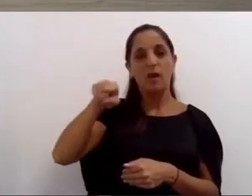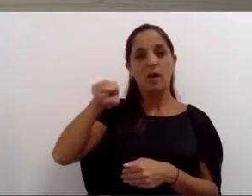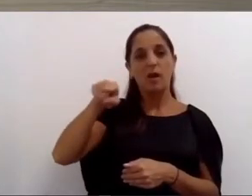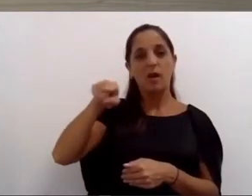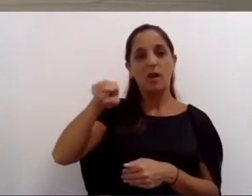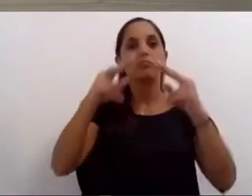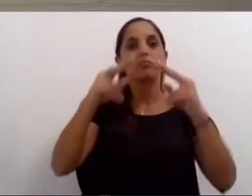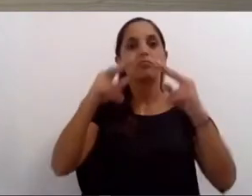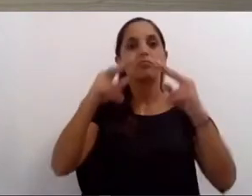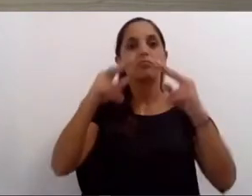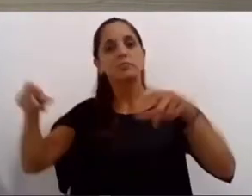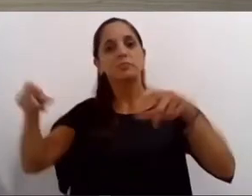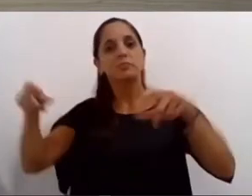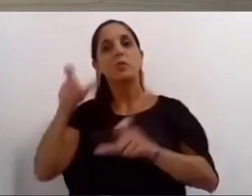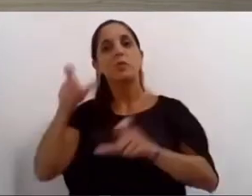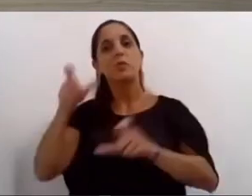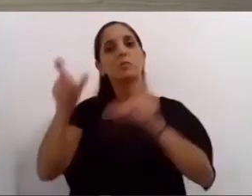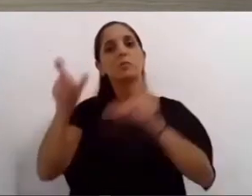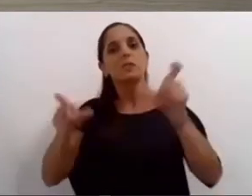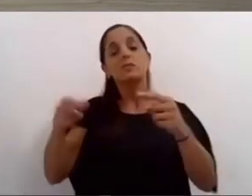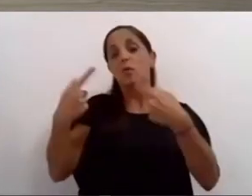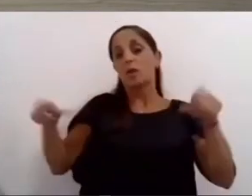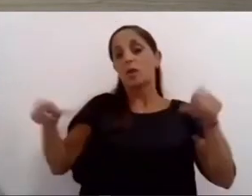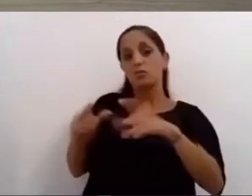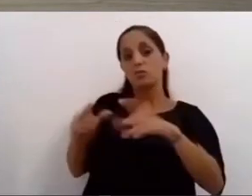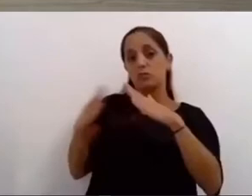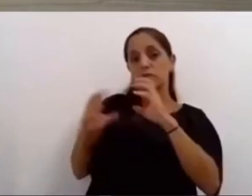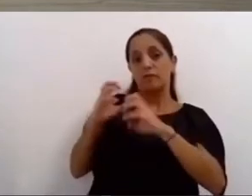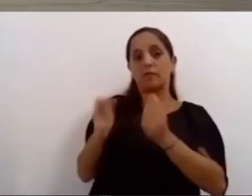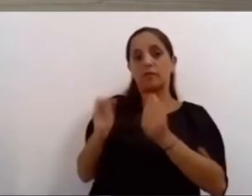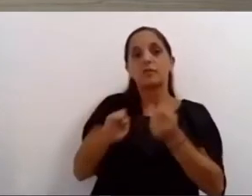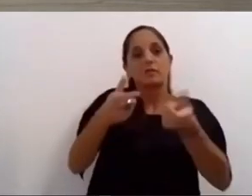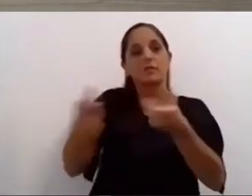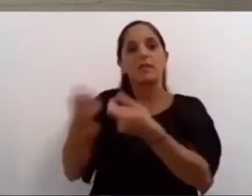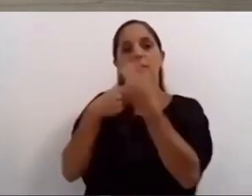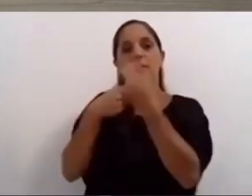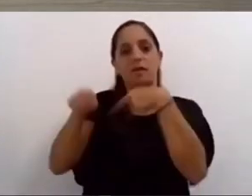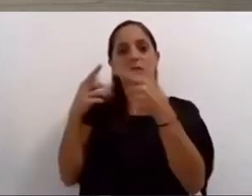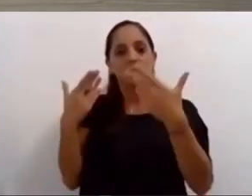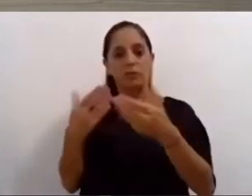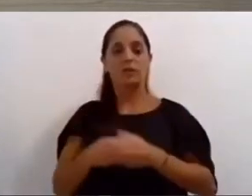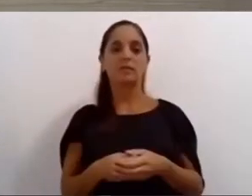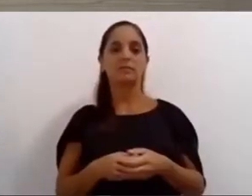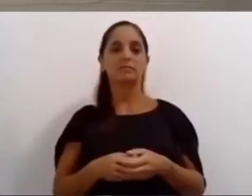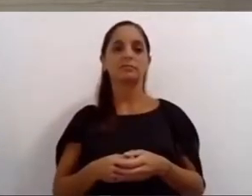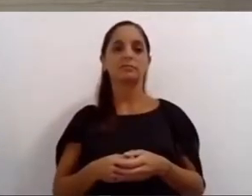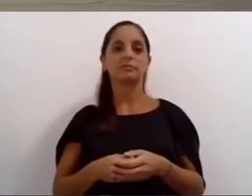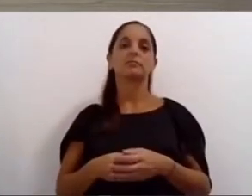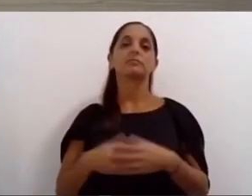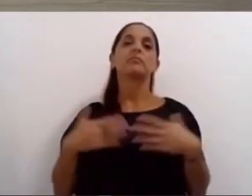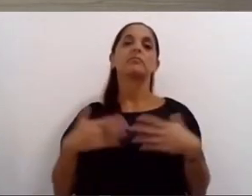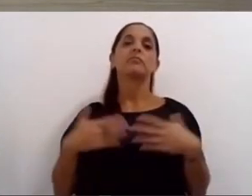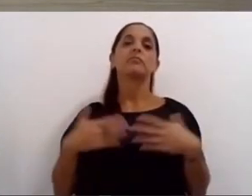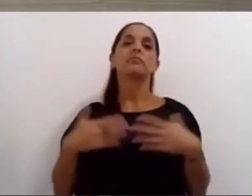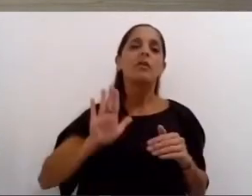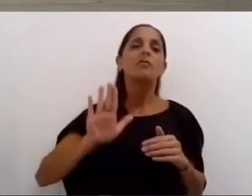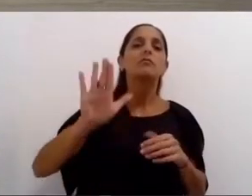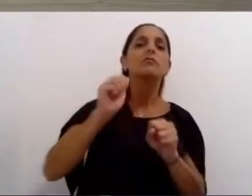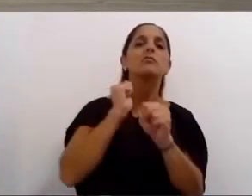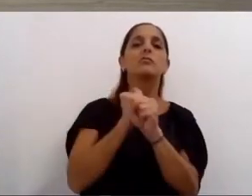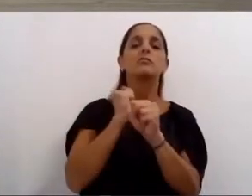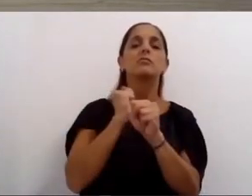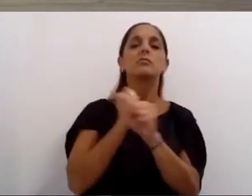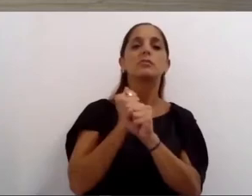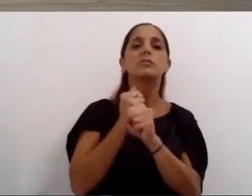propuestas sobre calle Cafferata espacios que se integrarán al barrio sumando nuevas actividades a la zona el futuro del trabajo